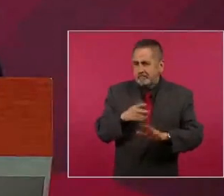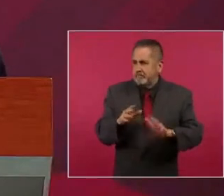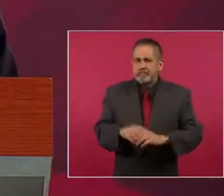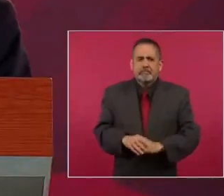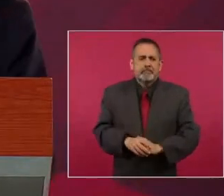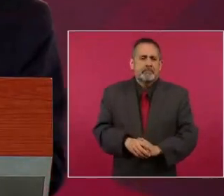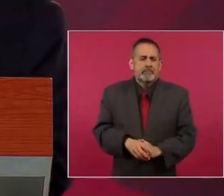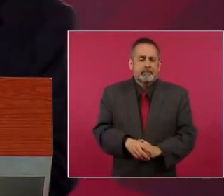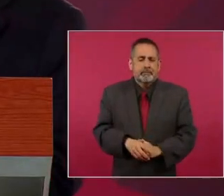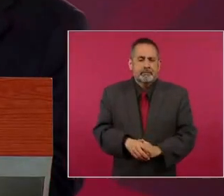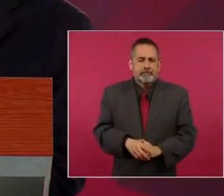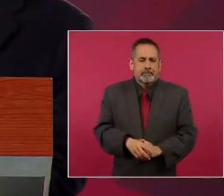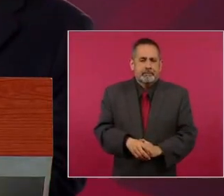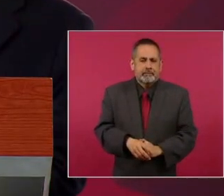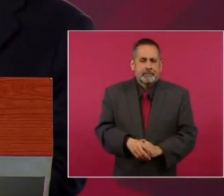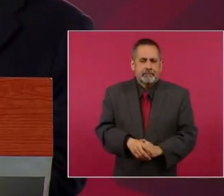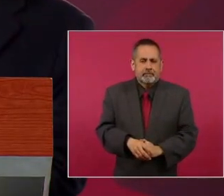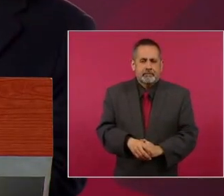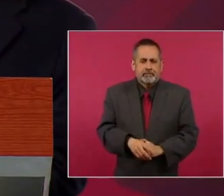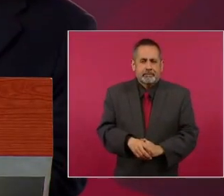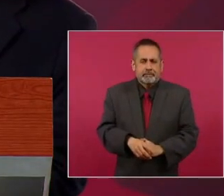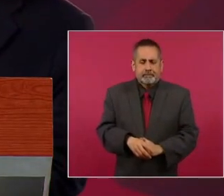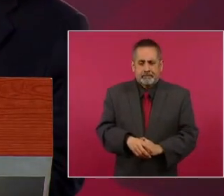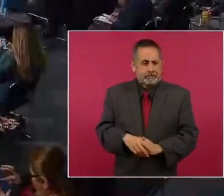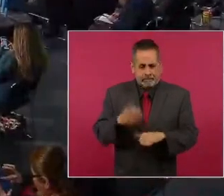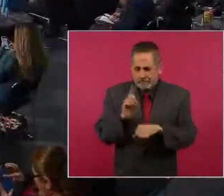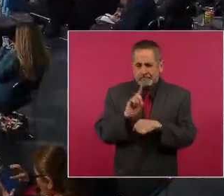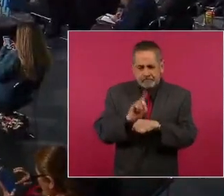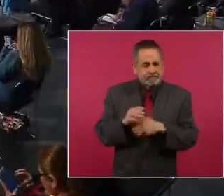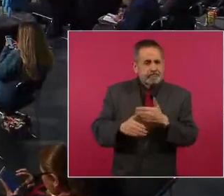diario también